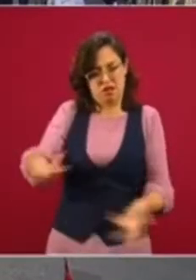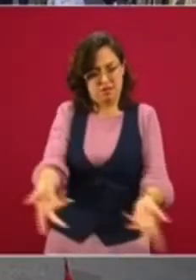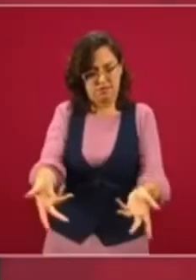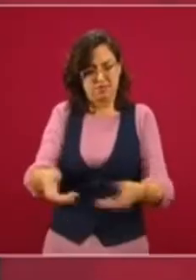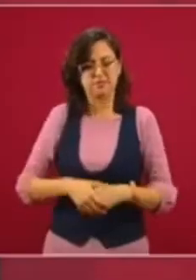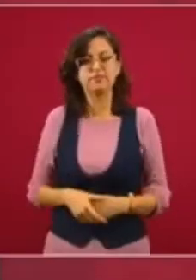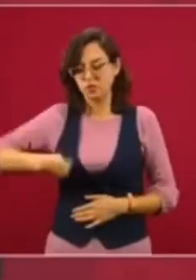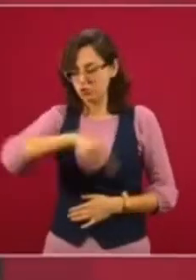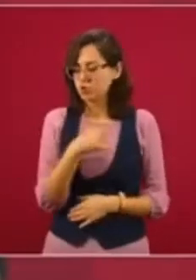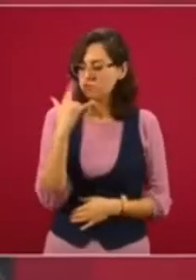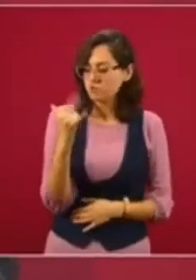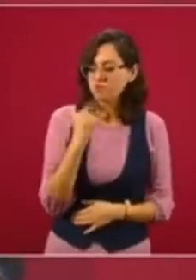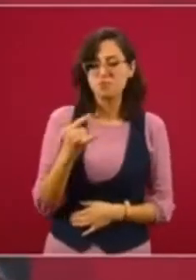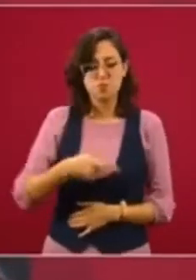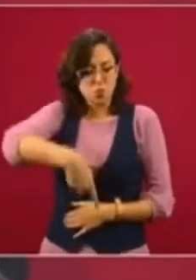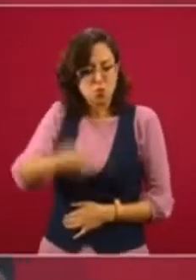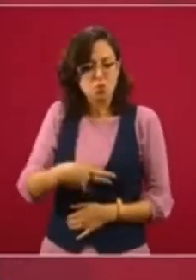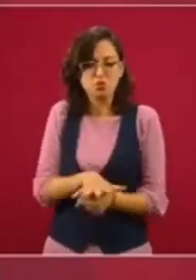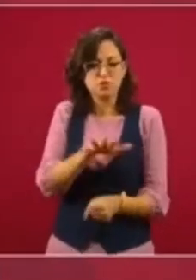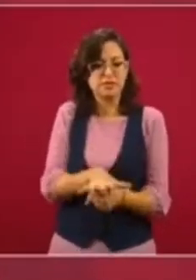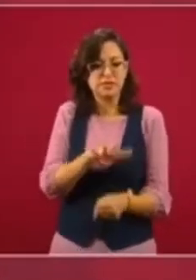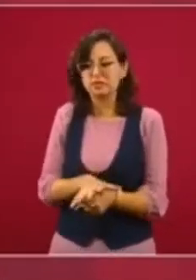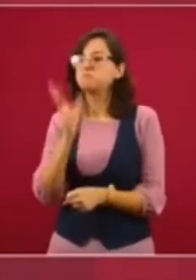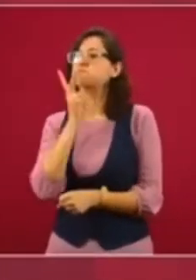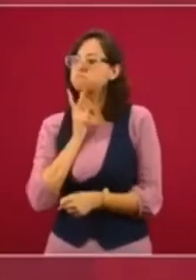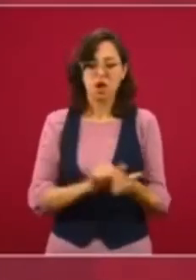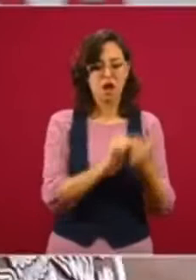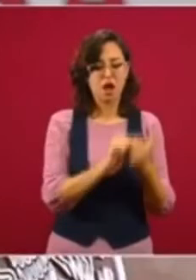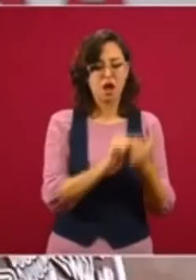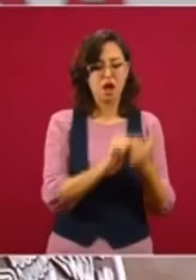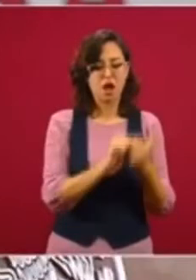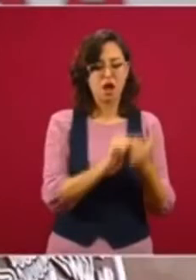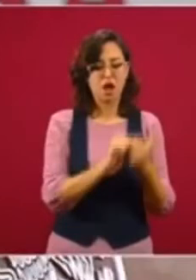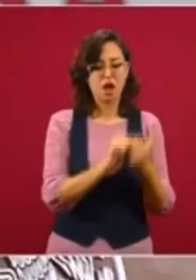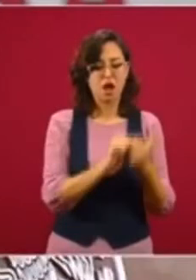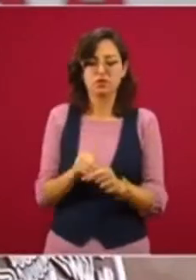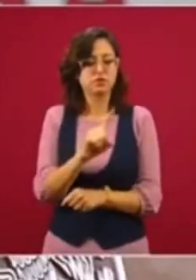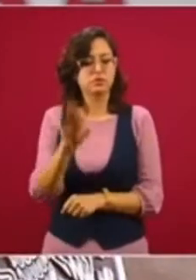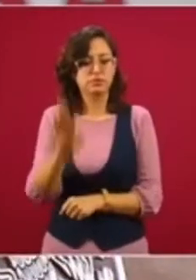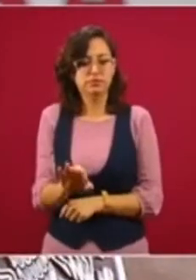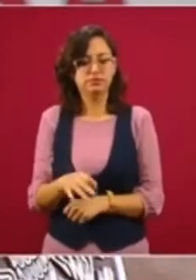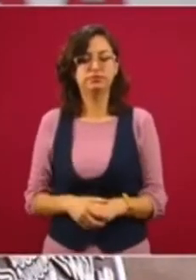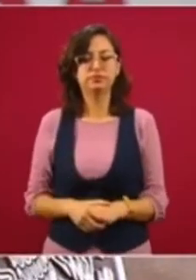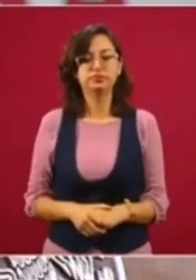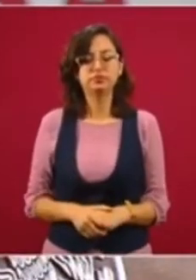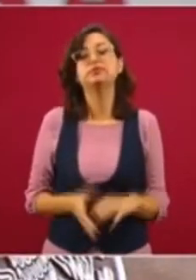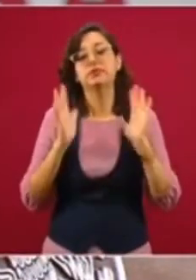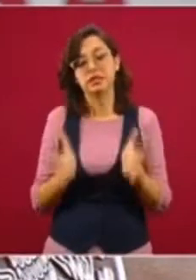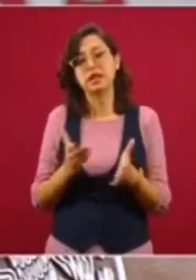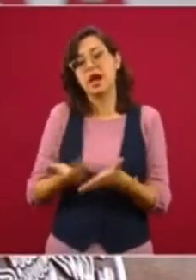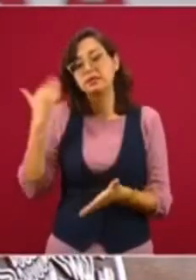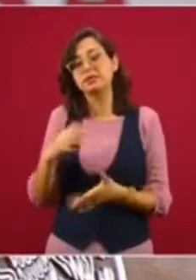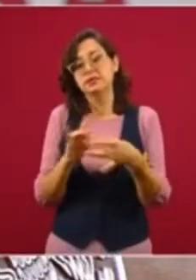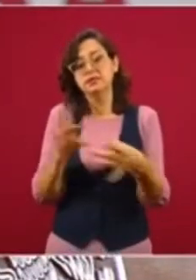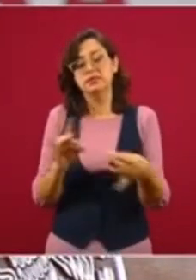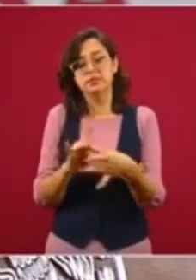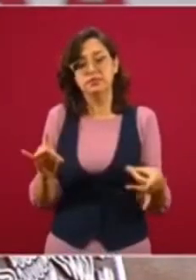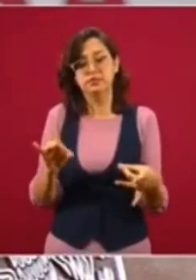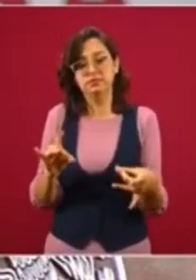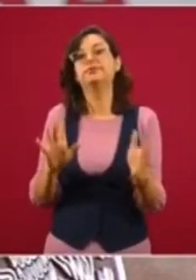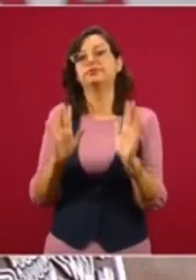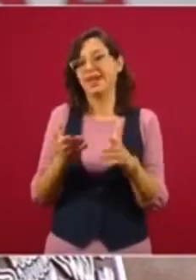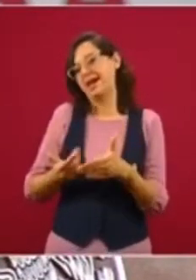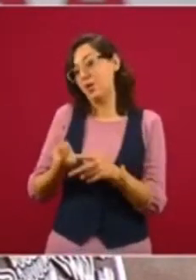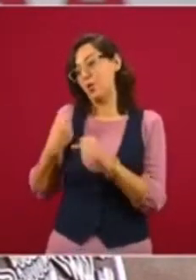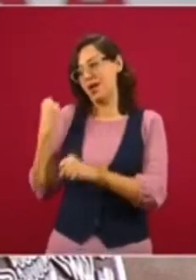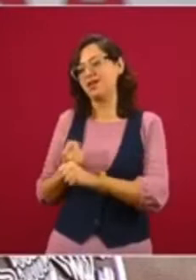vamos a buscar ser autosuficientes, procesar toda nuestra materia prima. Esto implica, como ya les comenté, porque ya veníamos